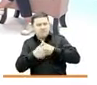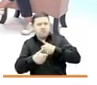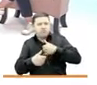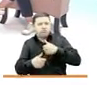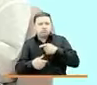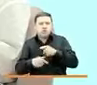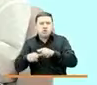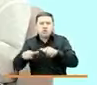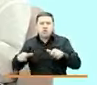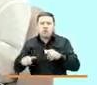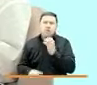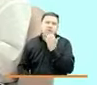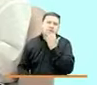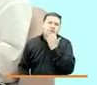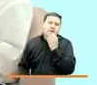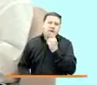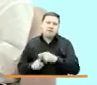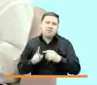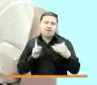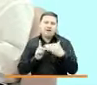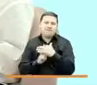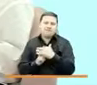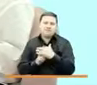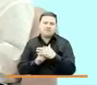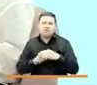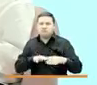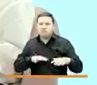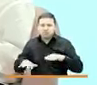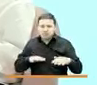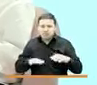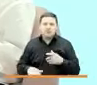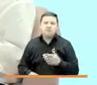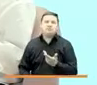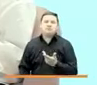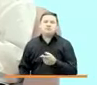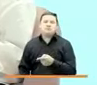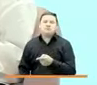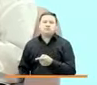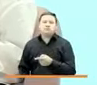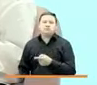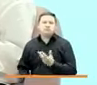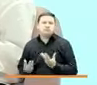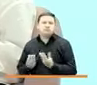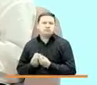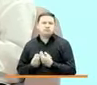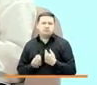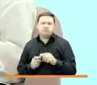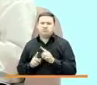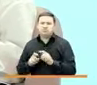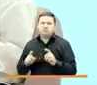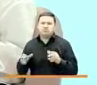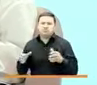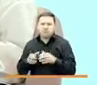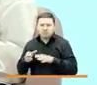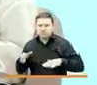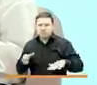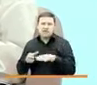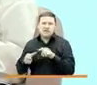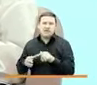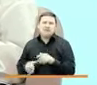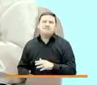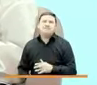lugares que, por ejemplo, han sido afectados por desastres naturales. Son esos equipos multisectoriales